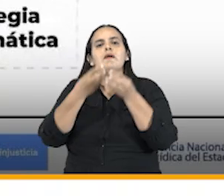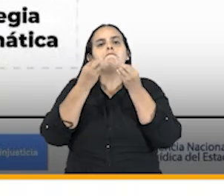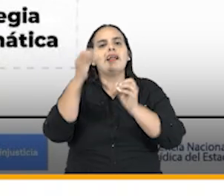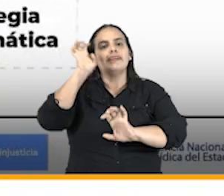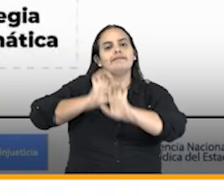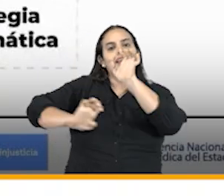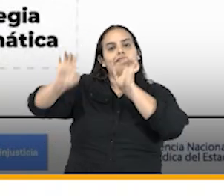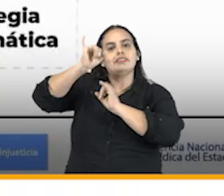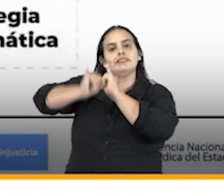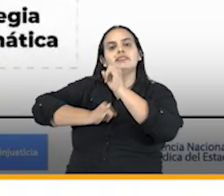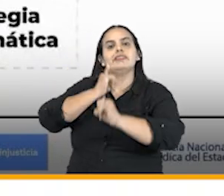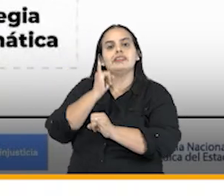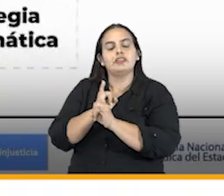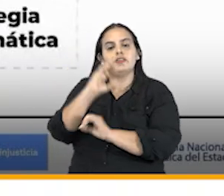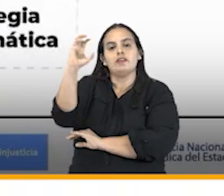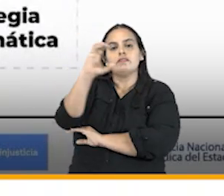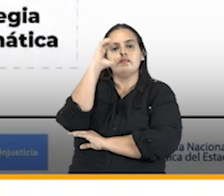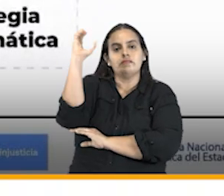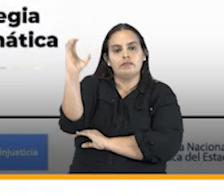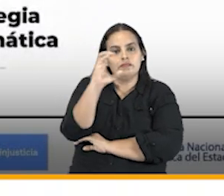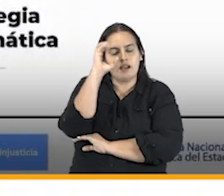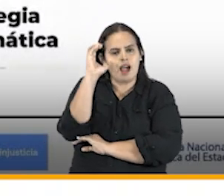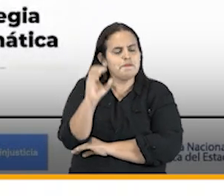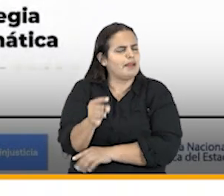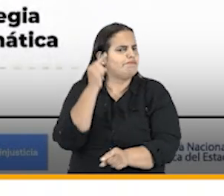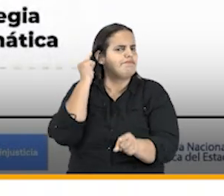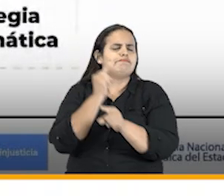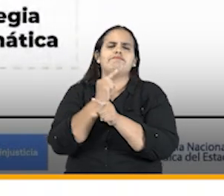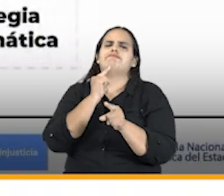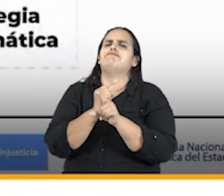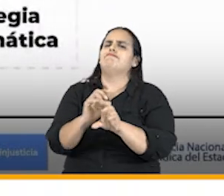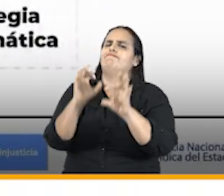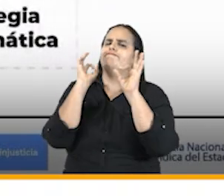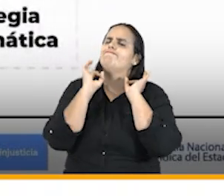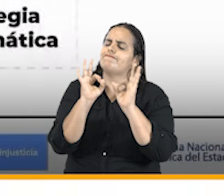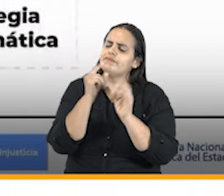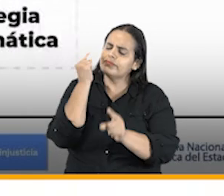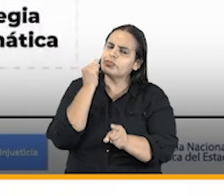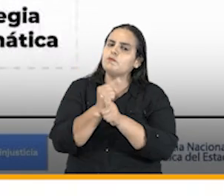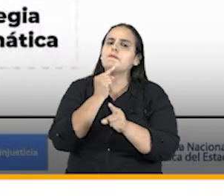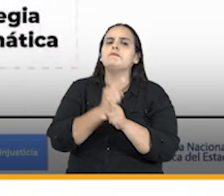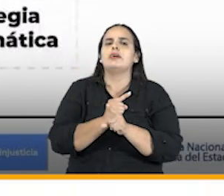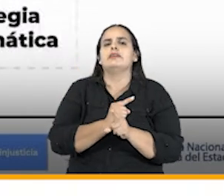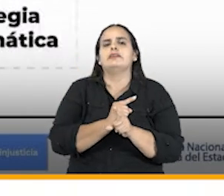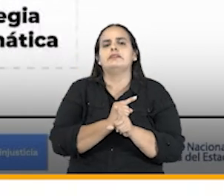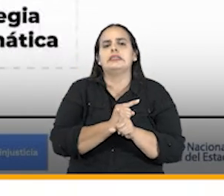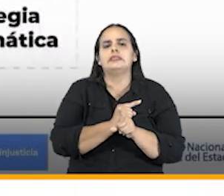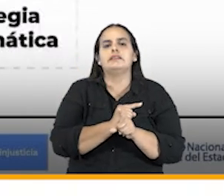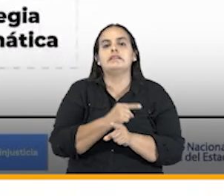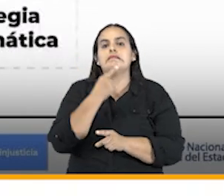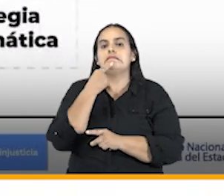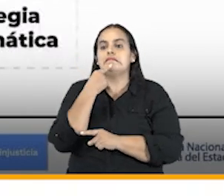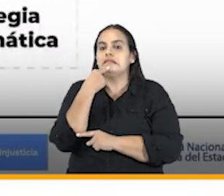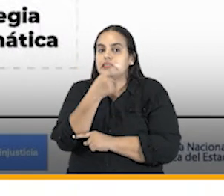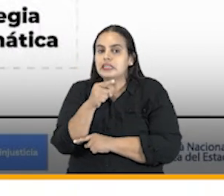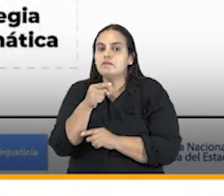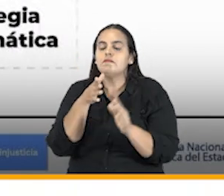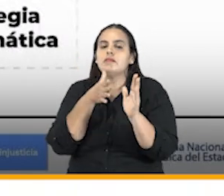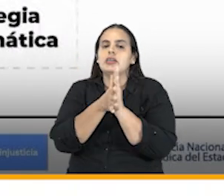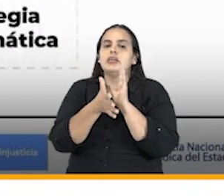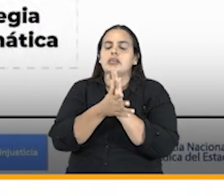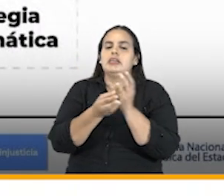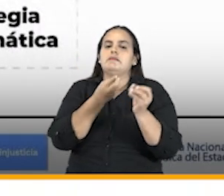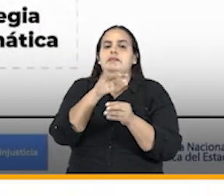defensa internacional de Colombia eficiente y efectiva tal como lo mencionó